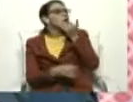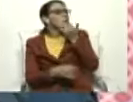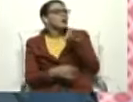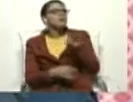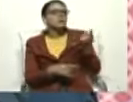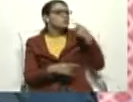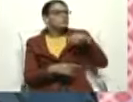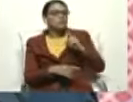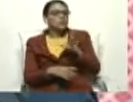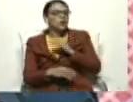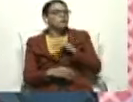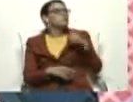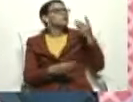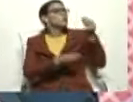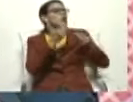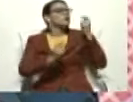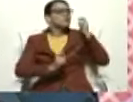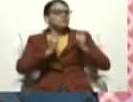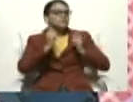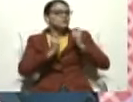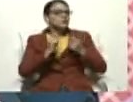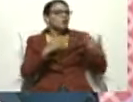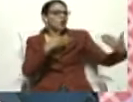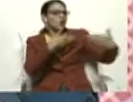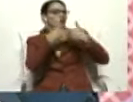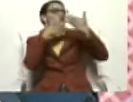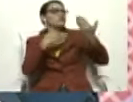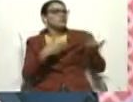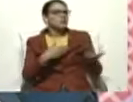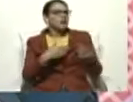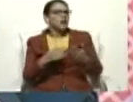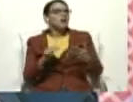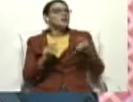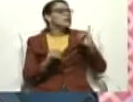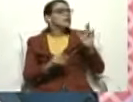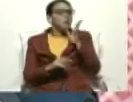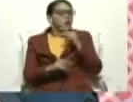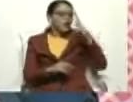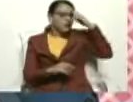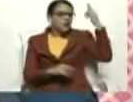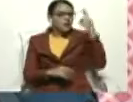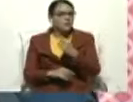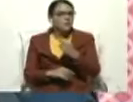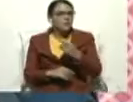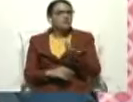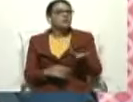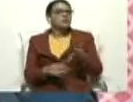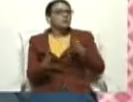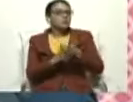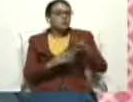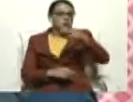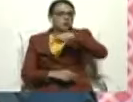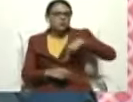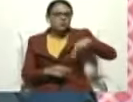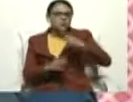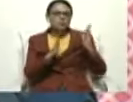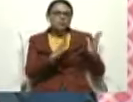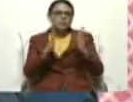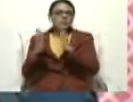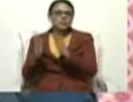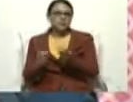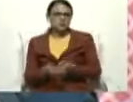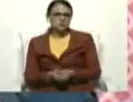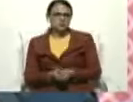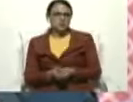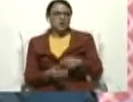a una actitud hostil e irrespetuosa de este bloque en contra de